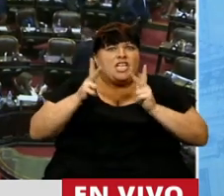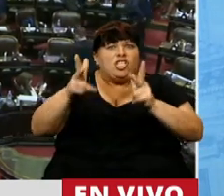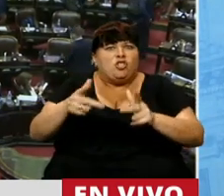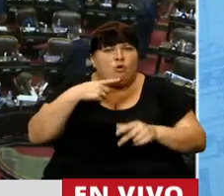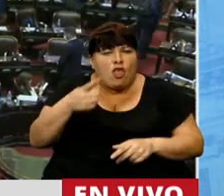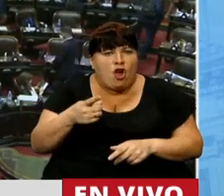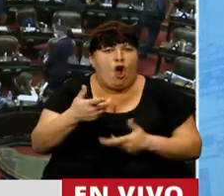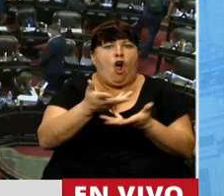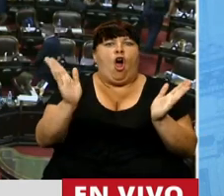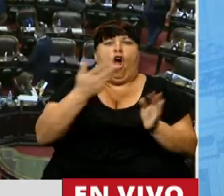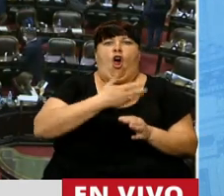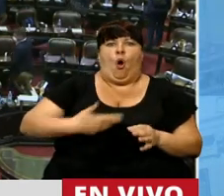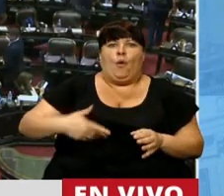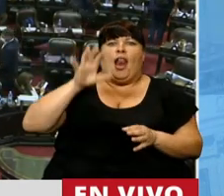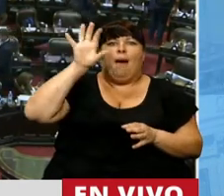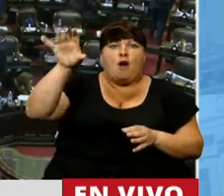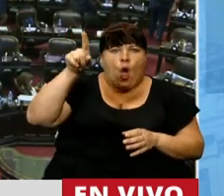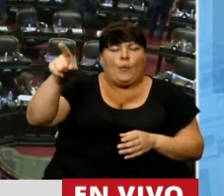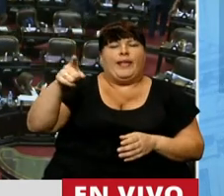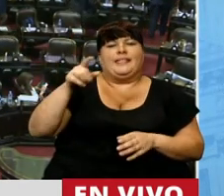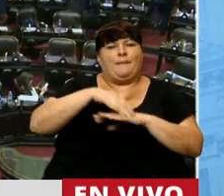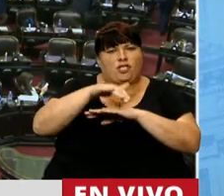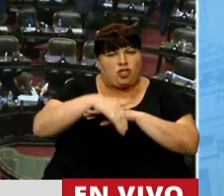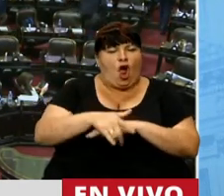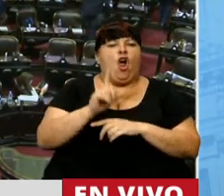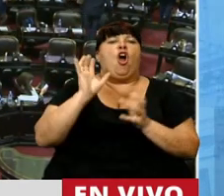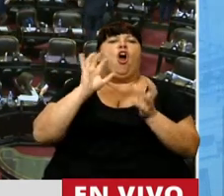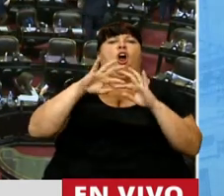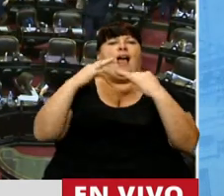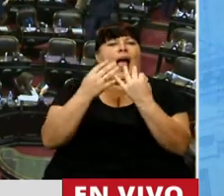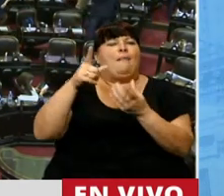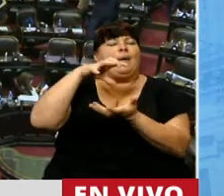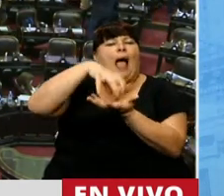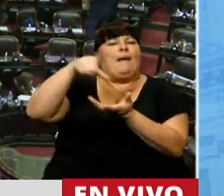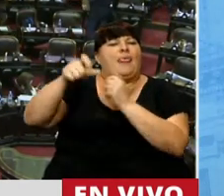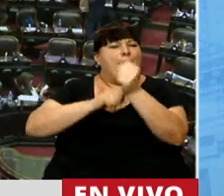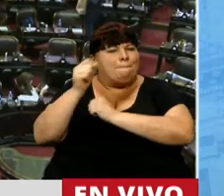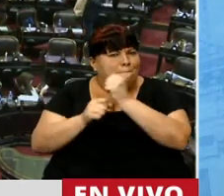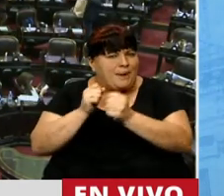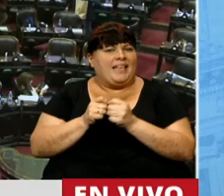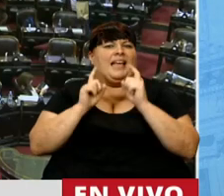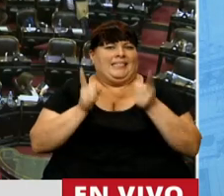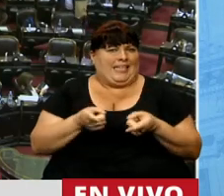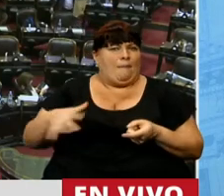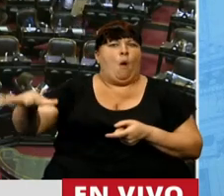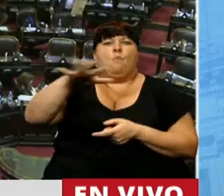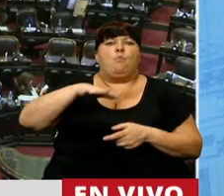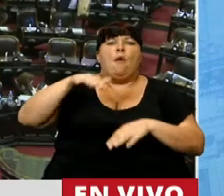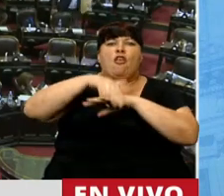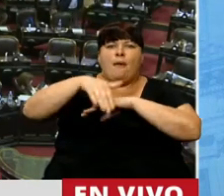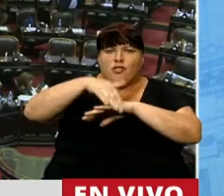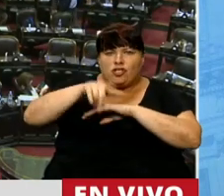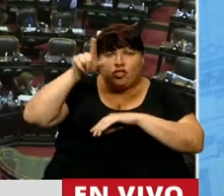ante las autoridades provinciales, ante las cámaras empresariales y ante todo el pueblo